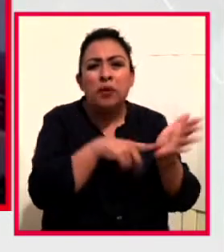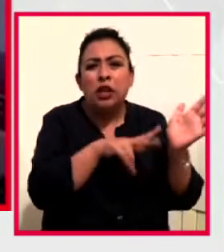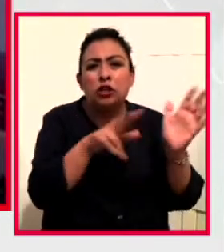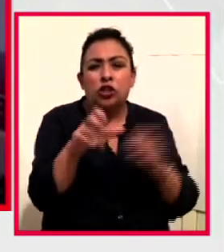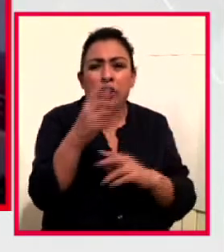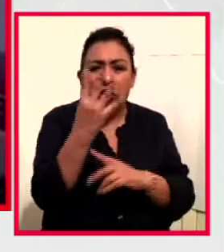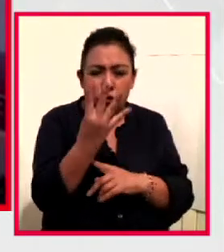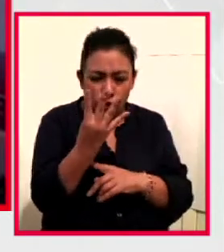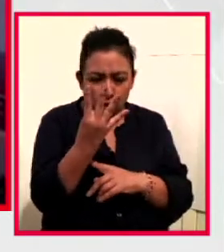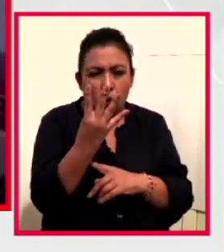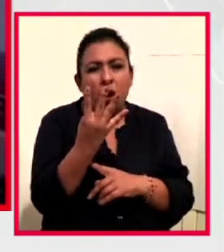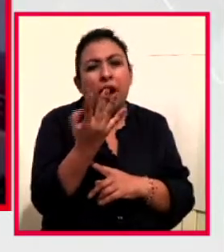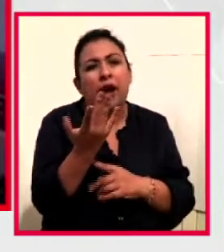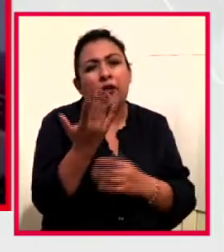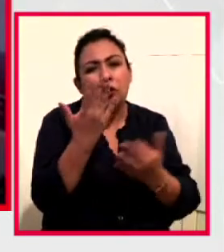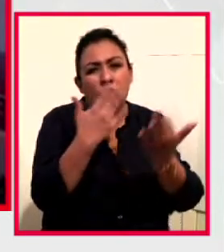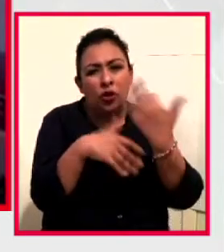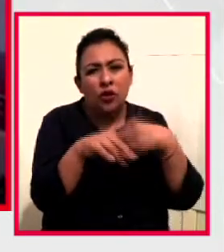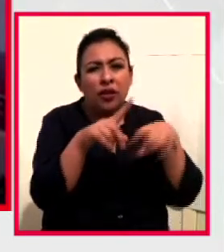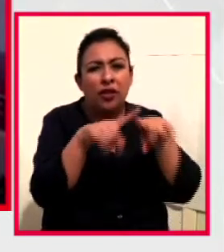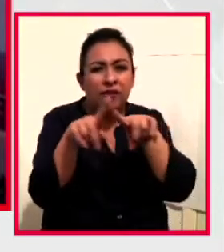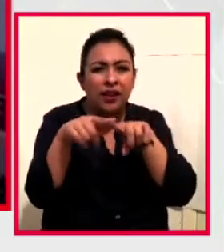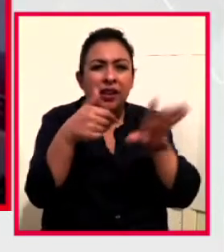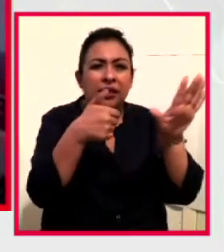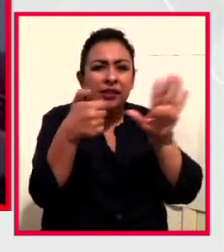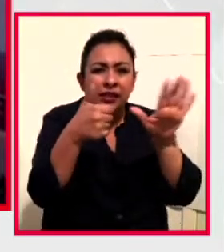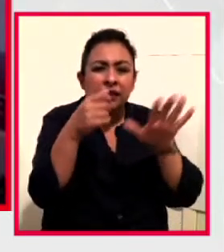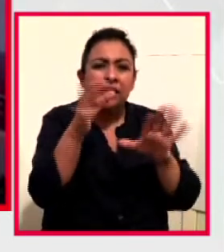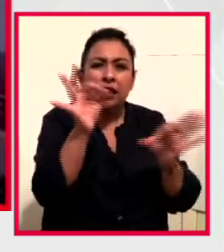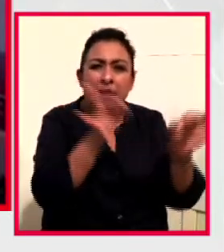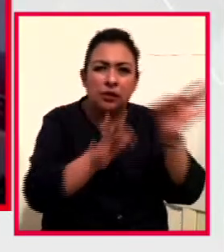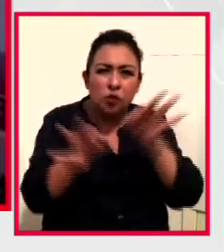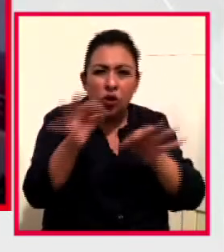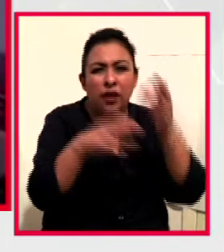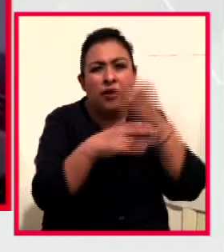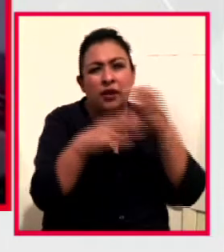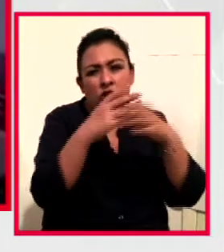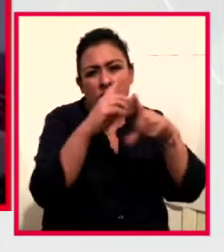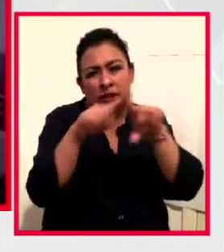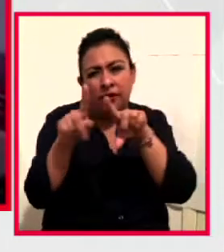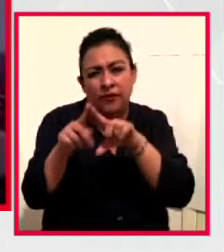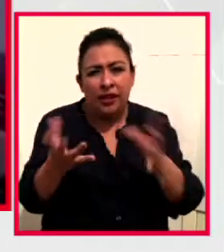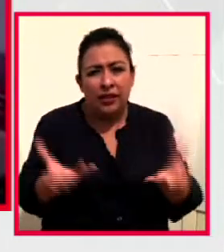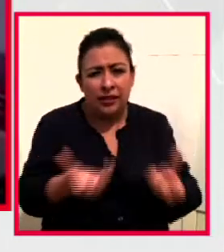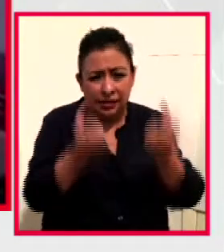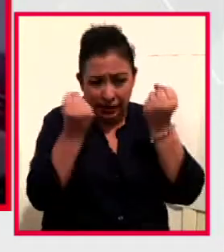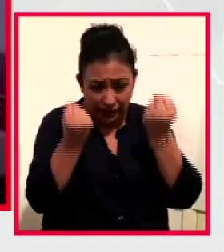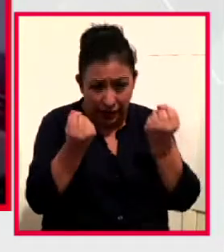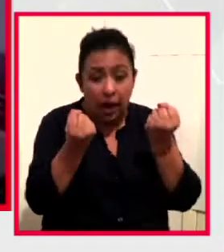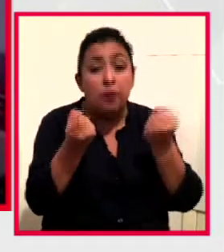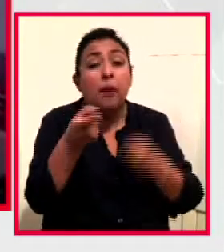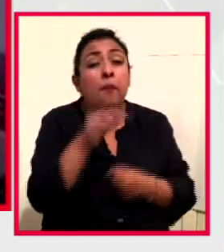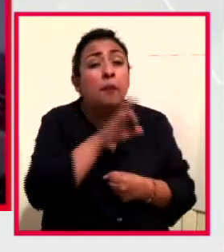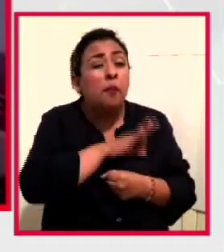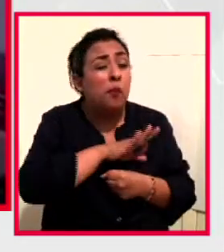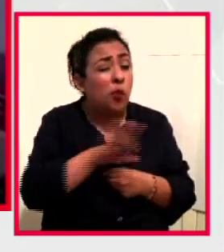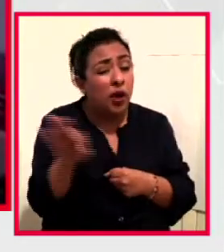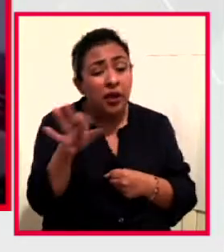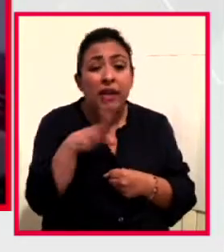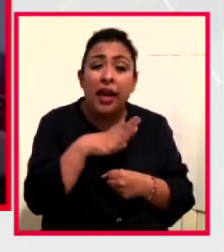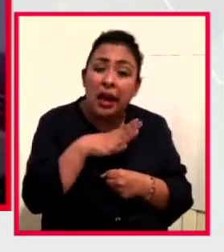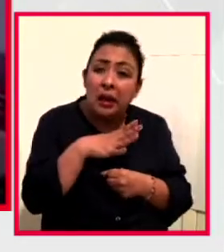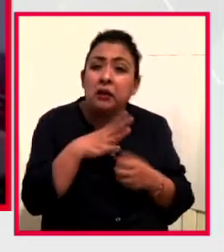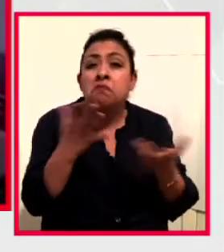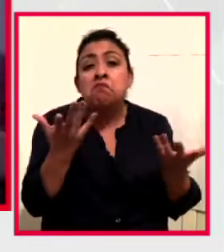con toda su tripulación y además de 600 monedas y algunos otros objetos que han sido recuperados. Y tú puedes tener, pues bueno, un